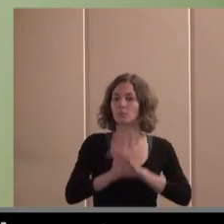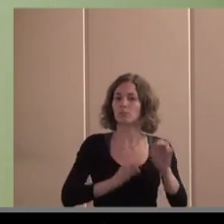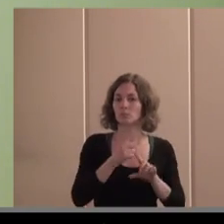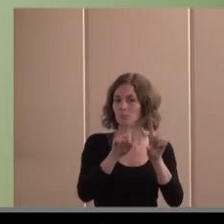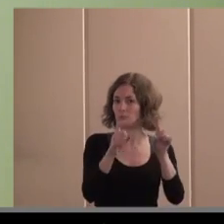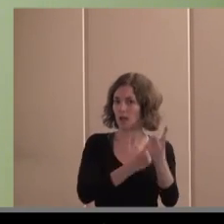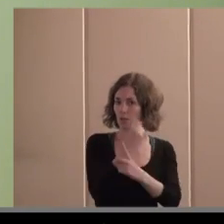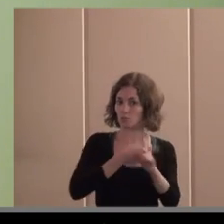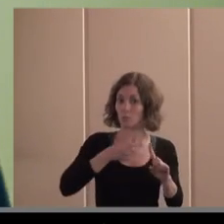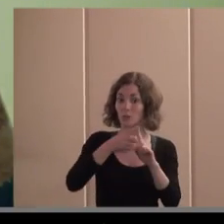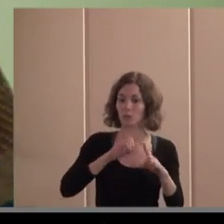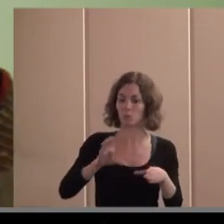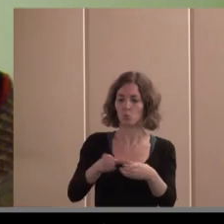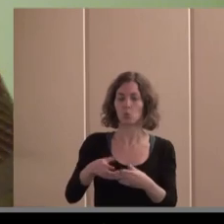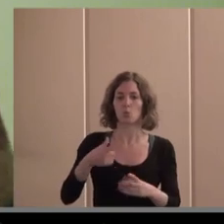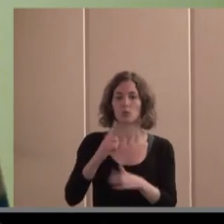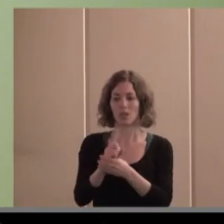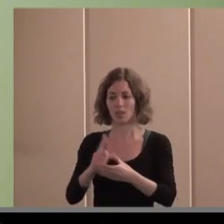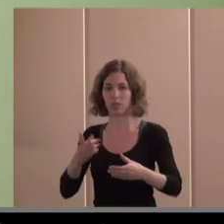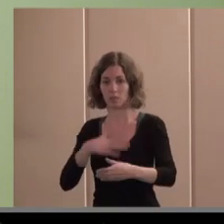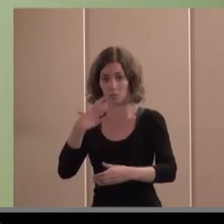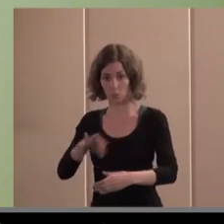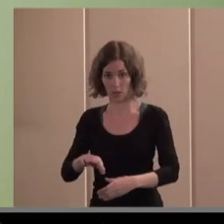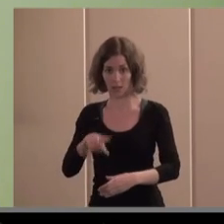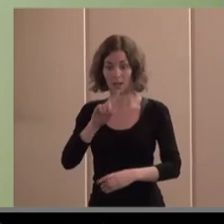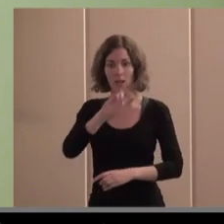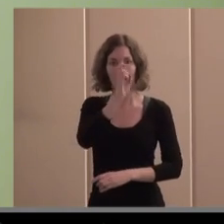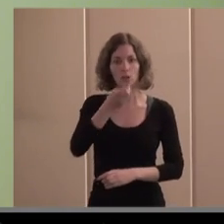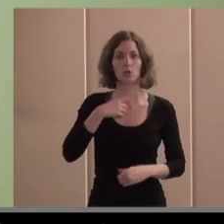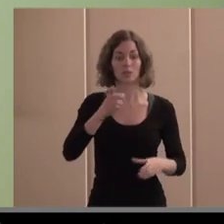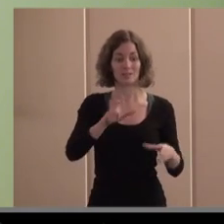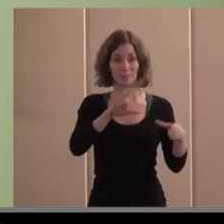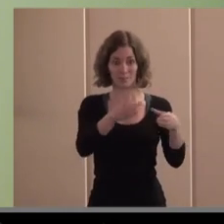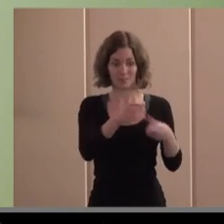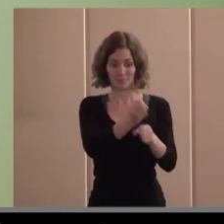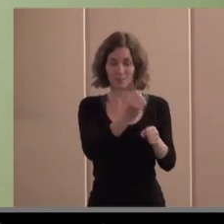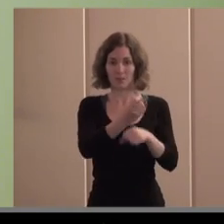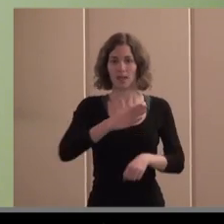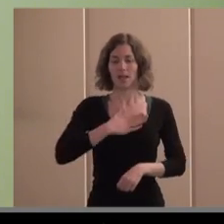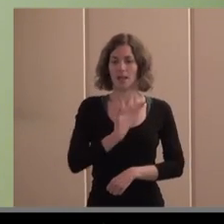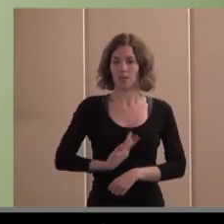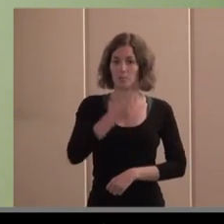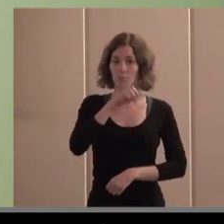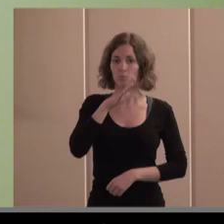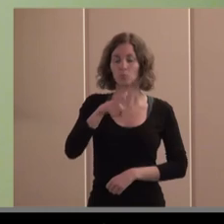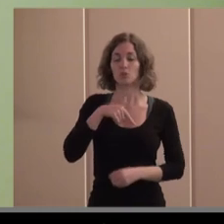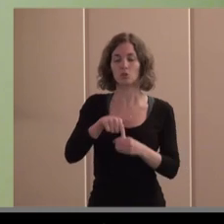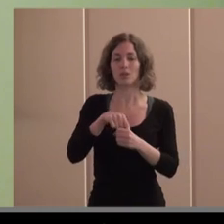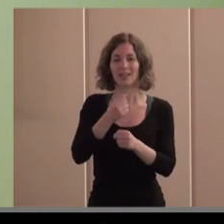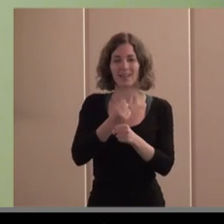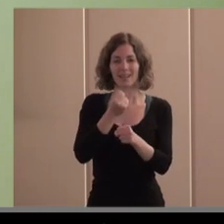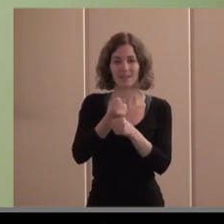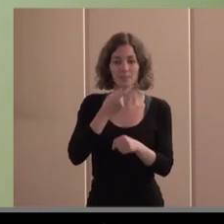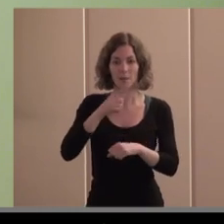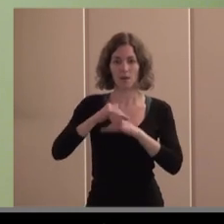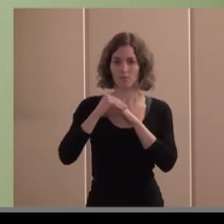colectivos en exclusión en otras los propios propietarios son los dueños de la empresa con lo cual la estabilidad en el empleo es otro de los valores eso implica que